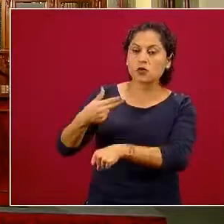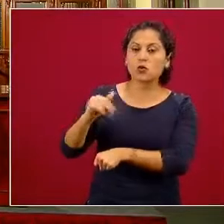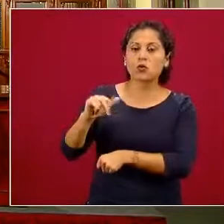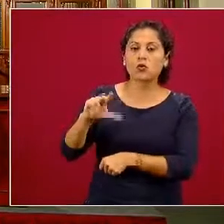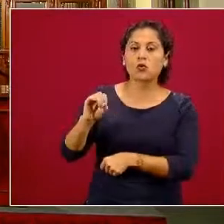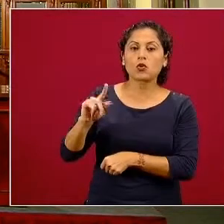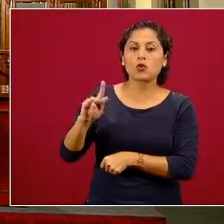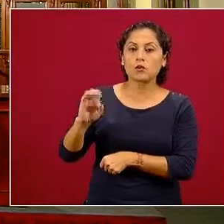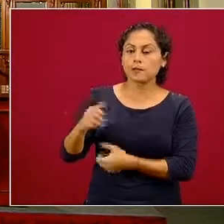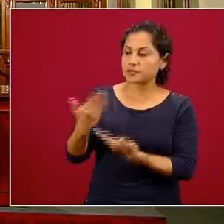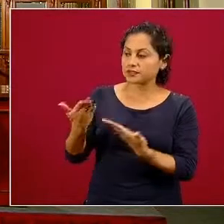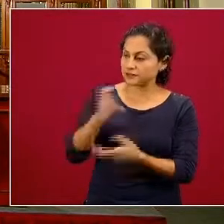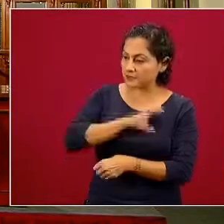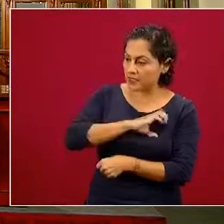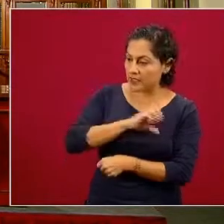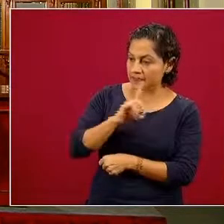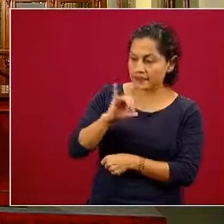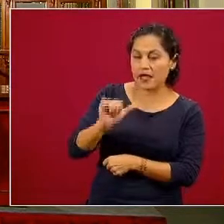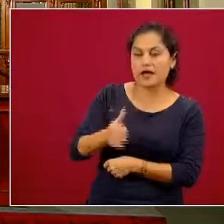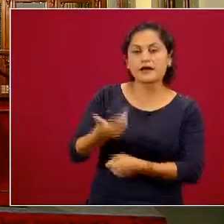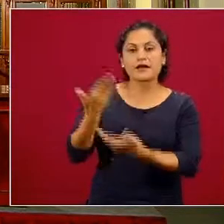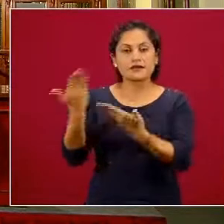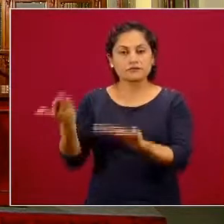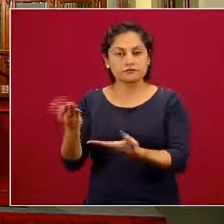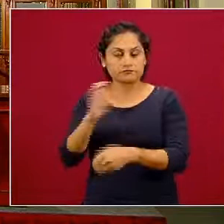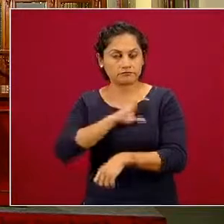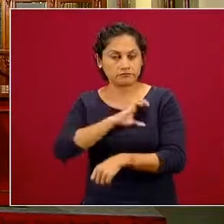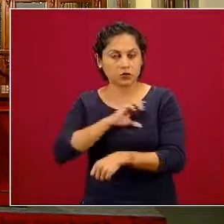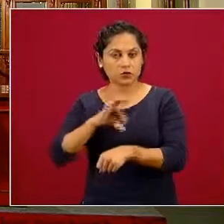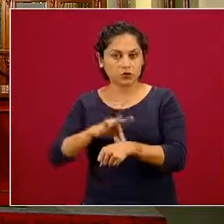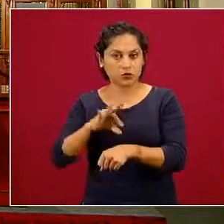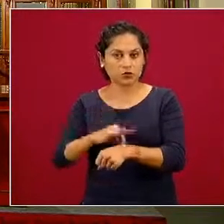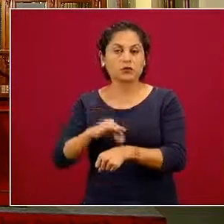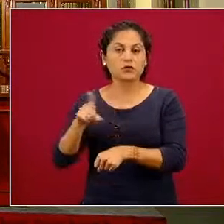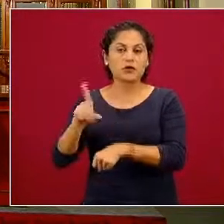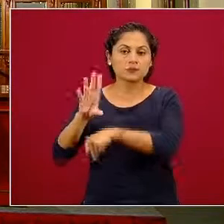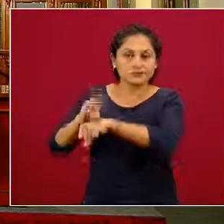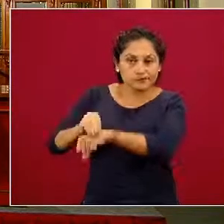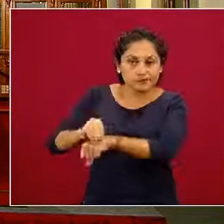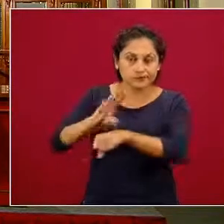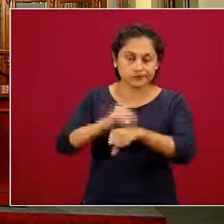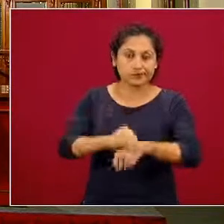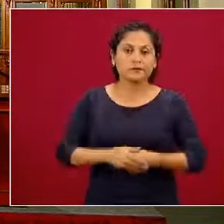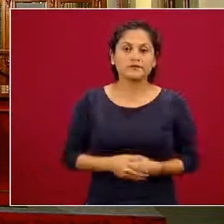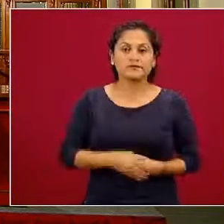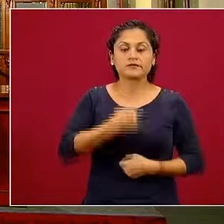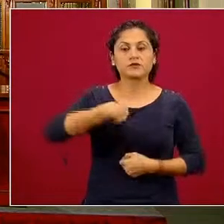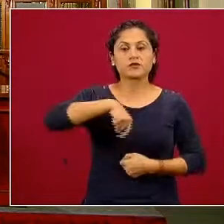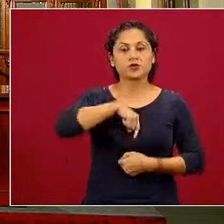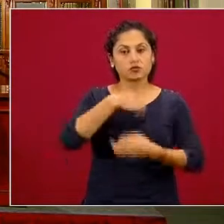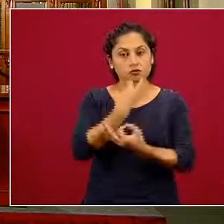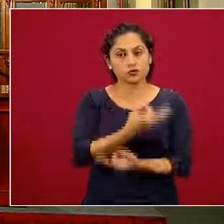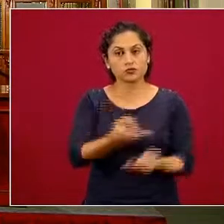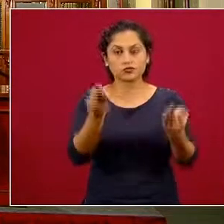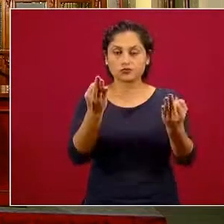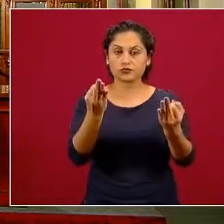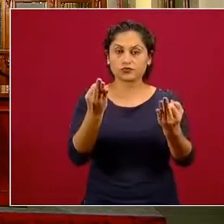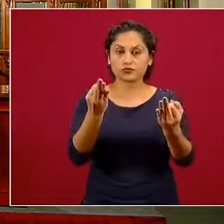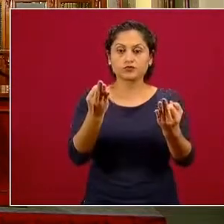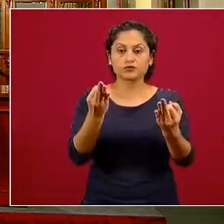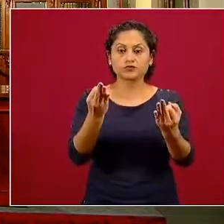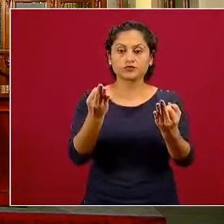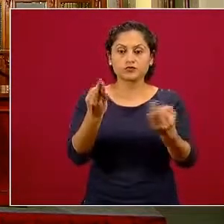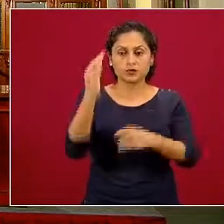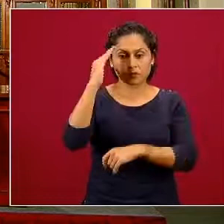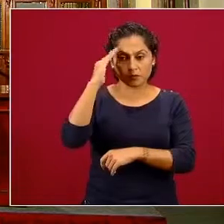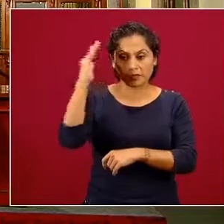Querida Diana, querido doctor Miguel Malo, con su permiso. Les vamos a dar un mensaje. Enseguida, la maestra